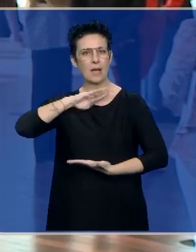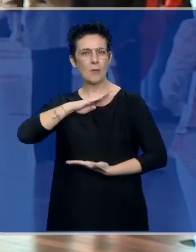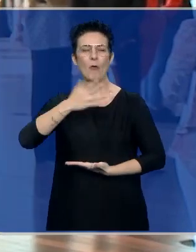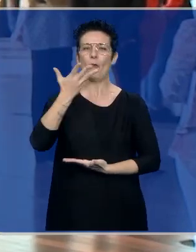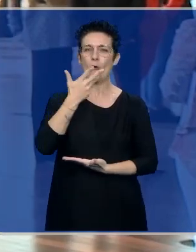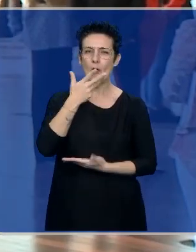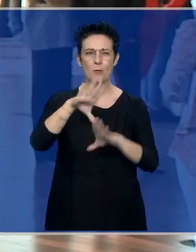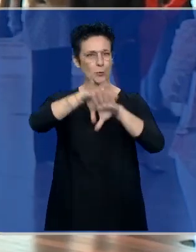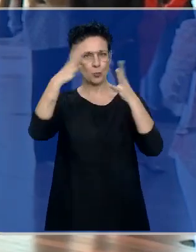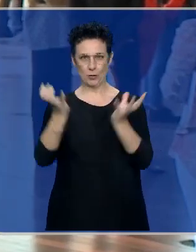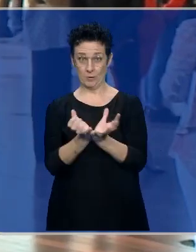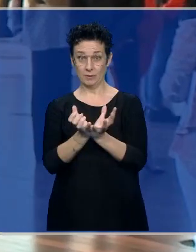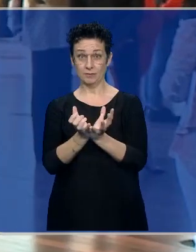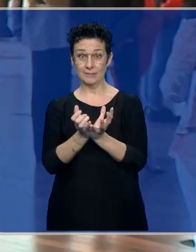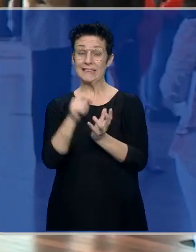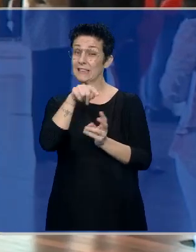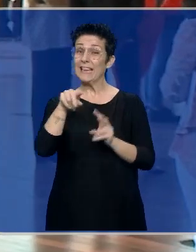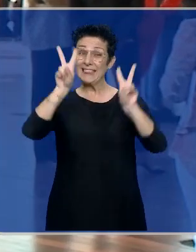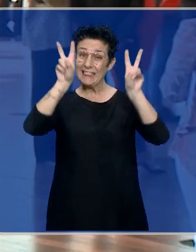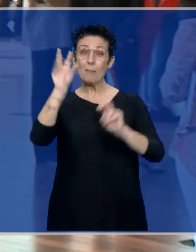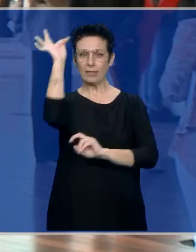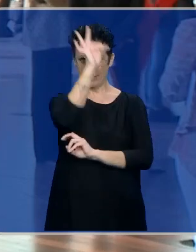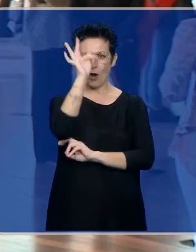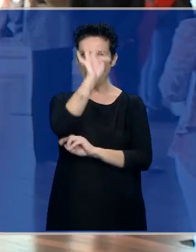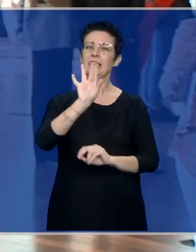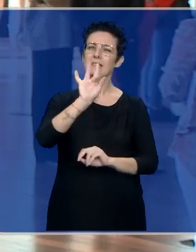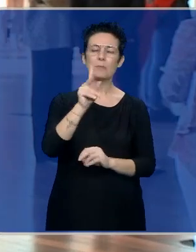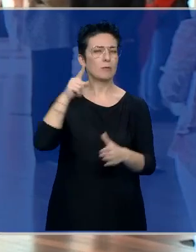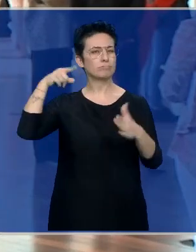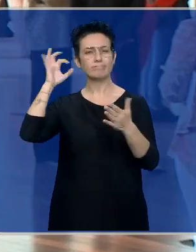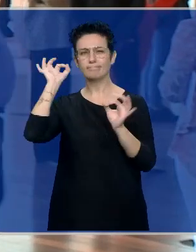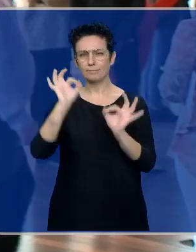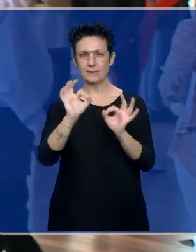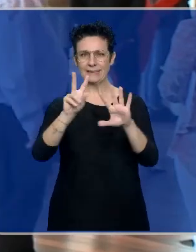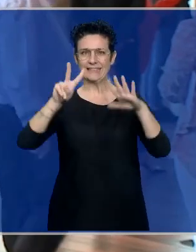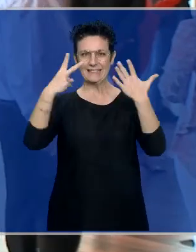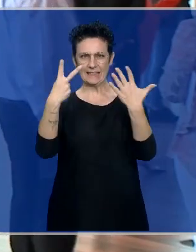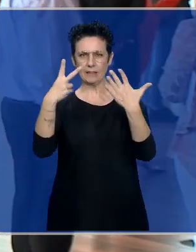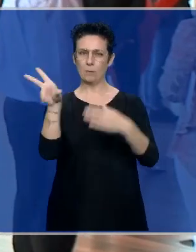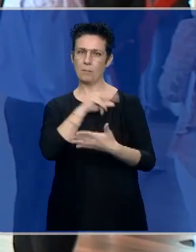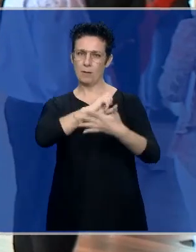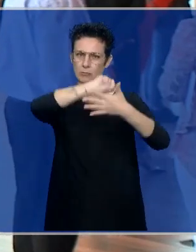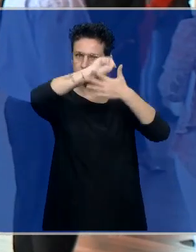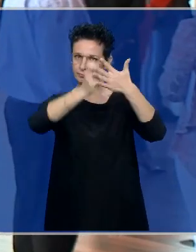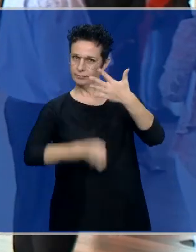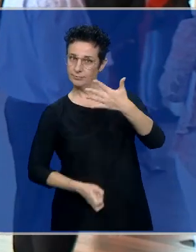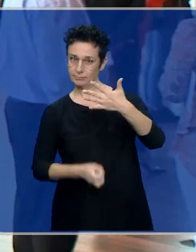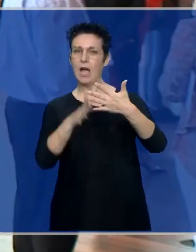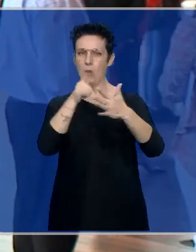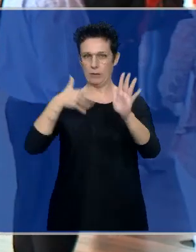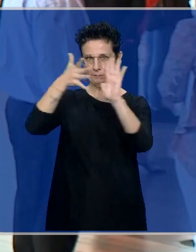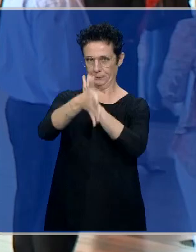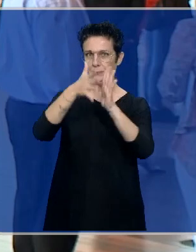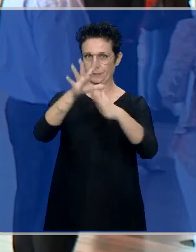universal. Todo esto, que es un poquito teórico, se explica, se concreta en siete categorías de premios. Que, si les parece, voy a